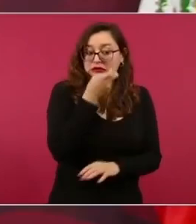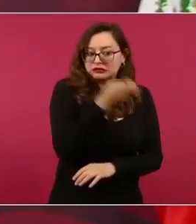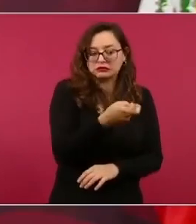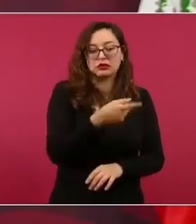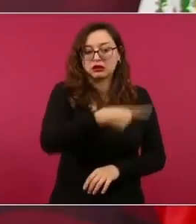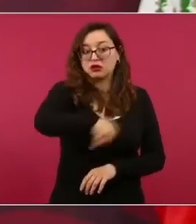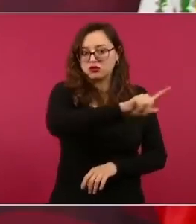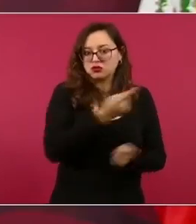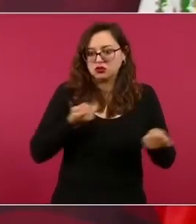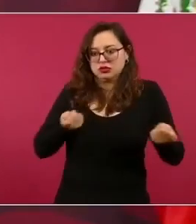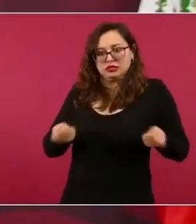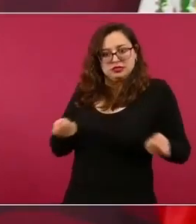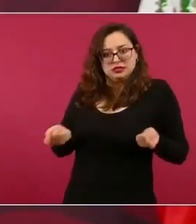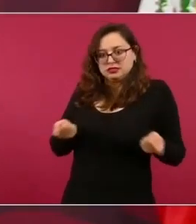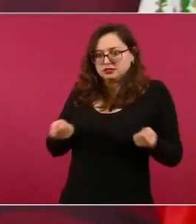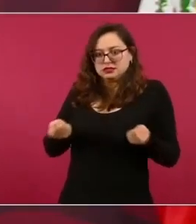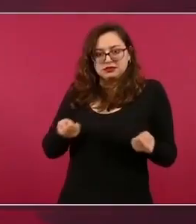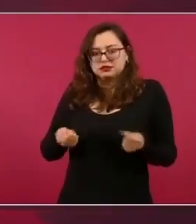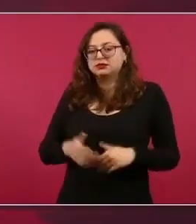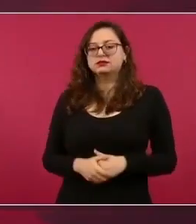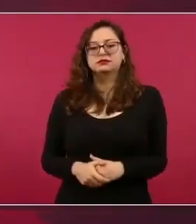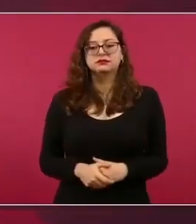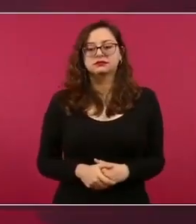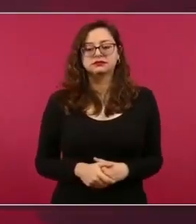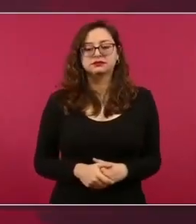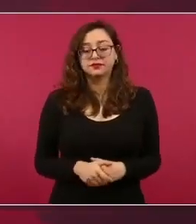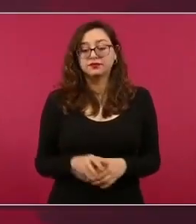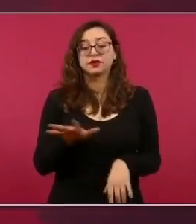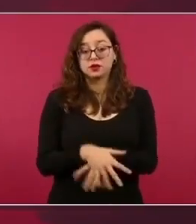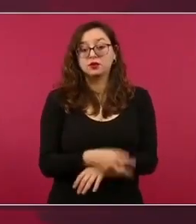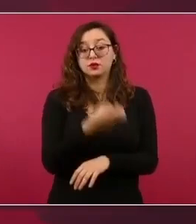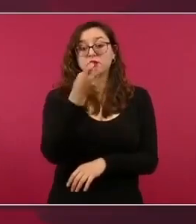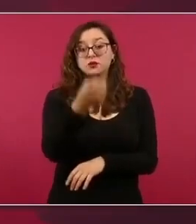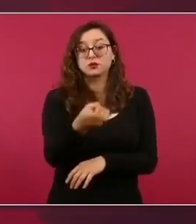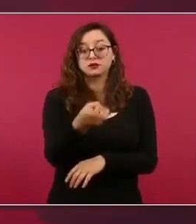por eso es muy importante